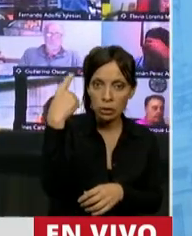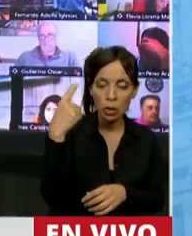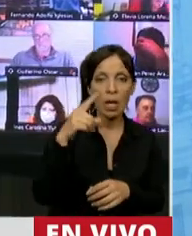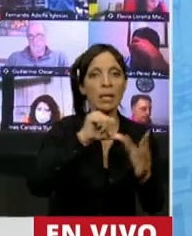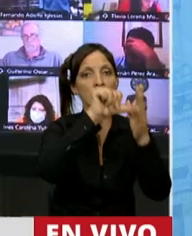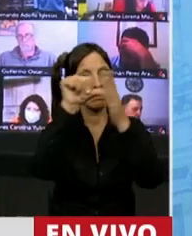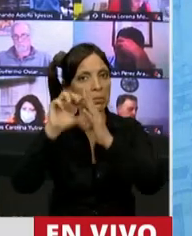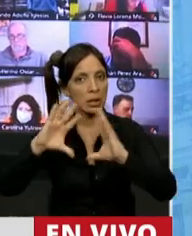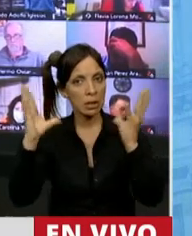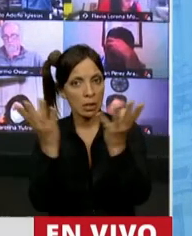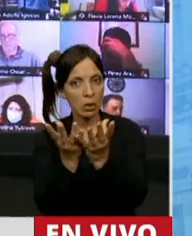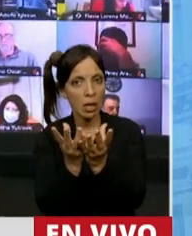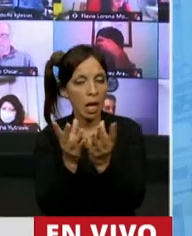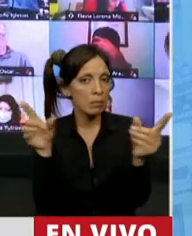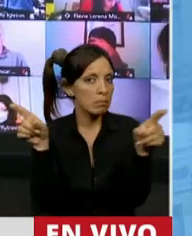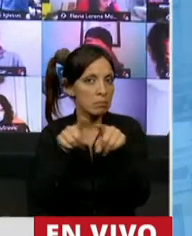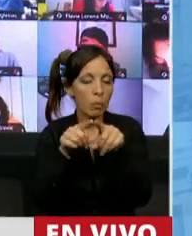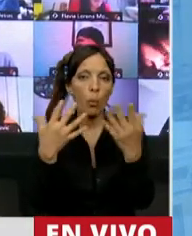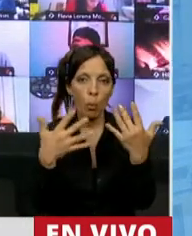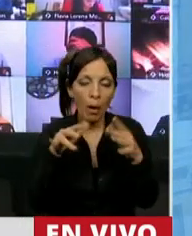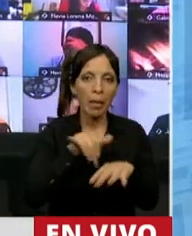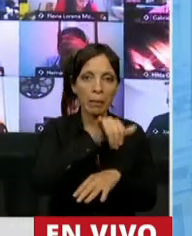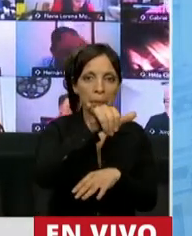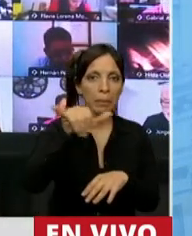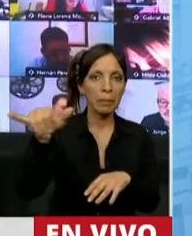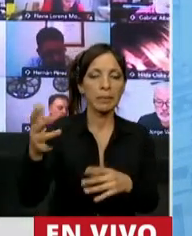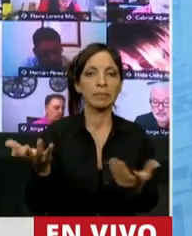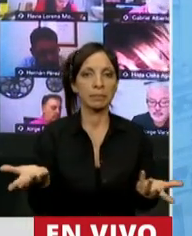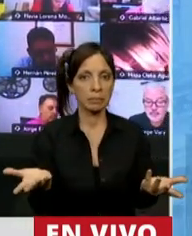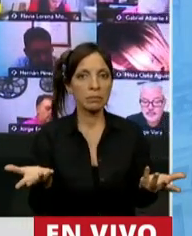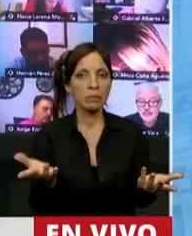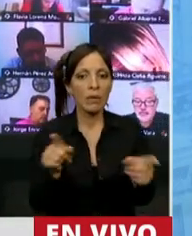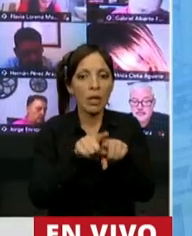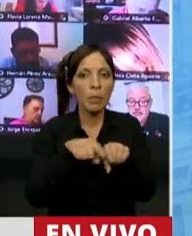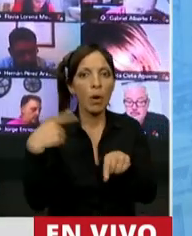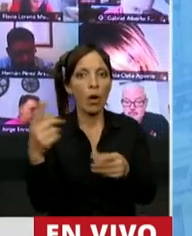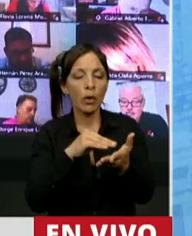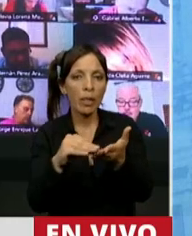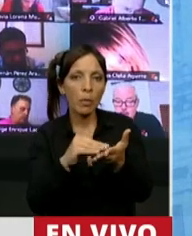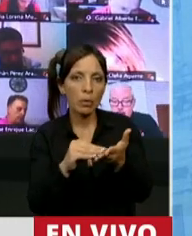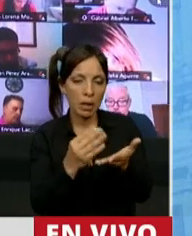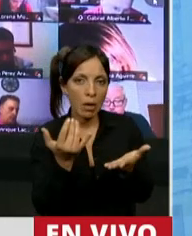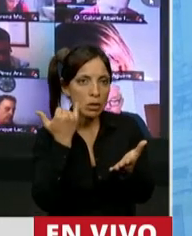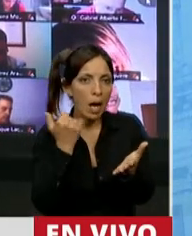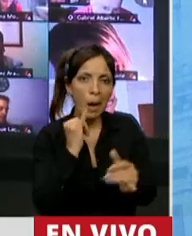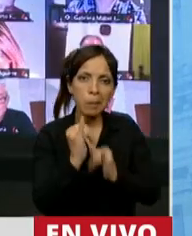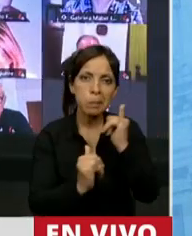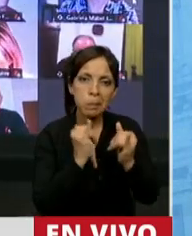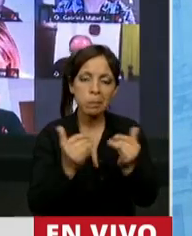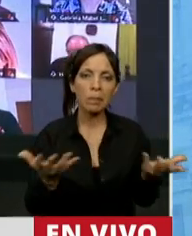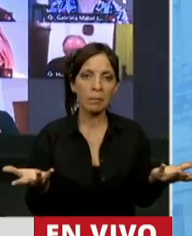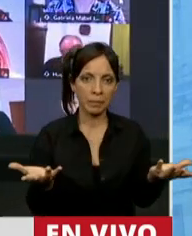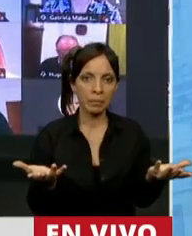hacer y circular como estoy expresando y como tantos otros diputados me han acompañado. Y quiero decirles lo